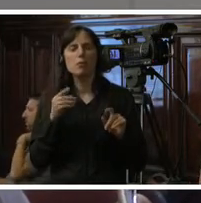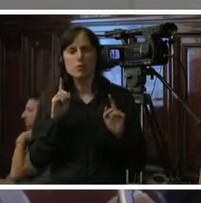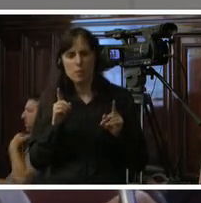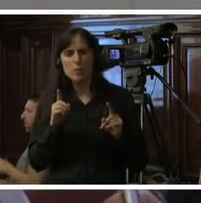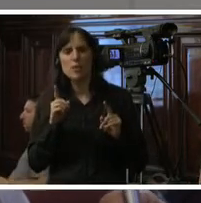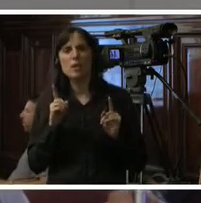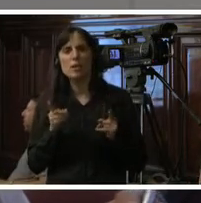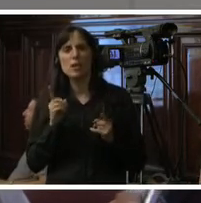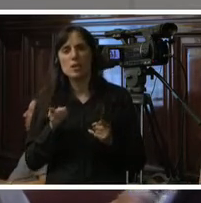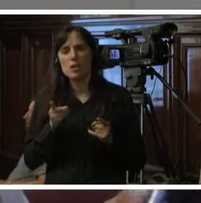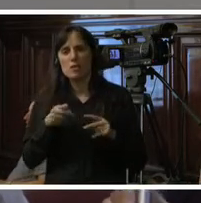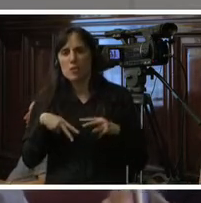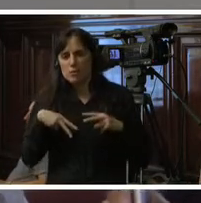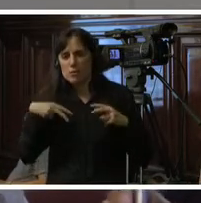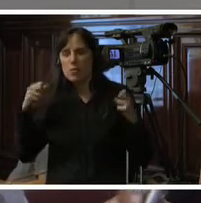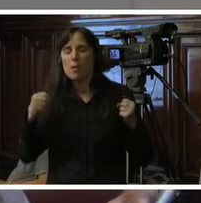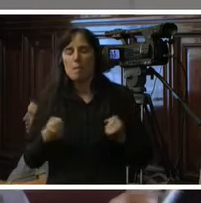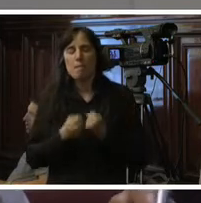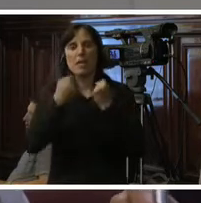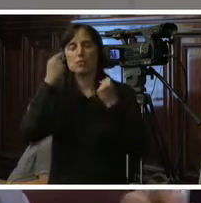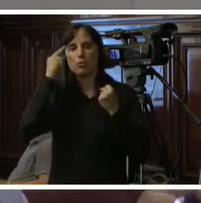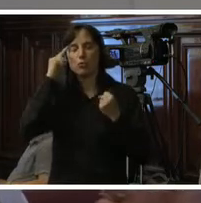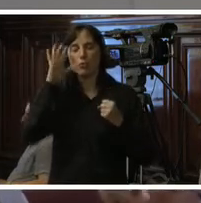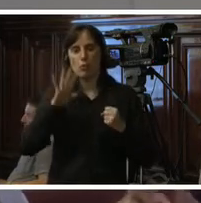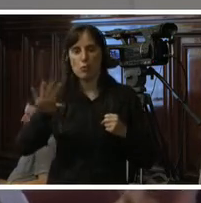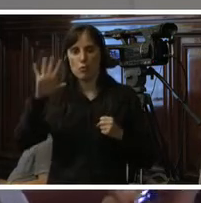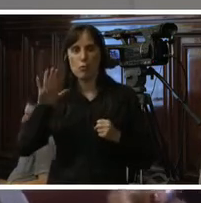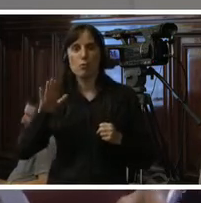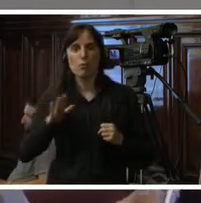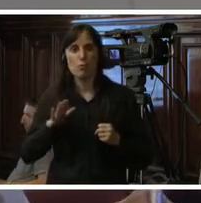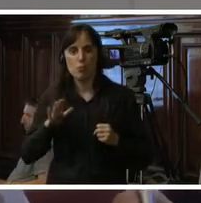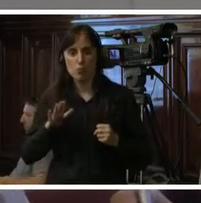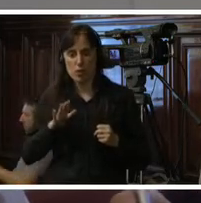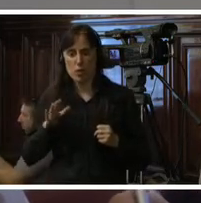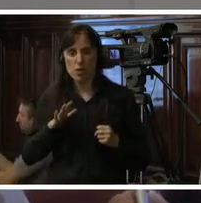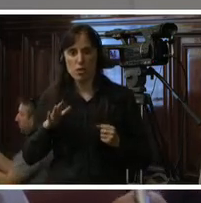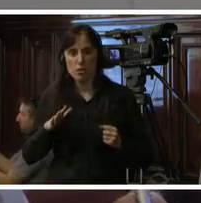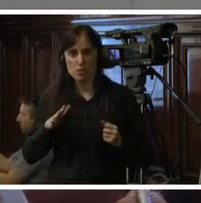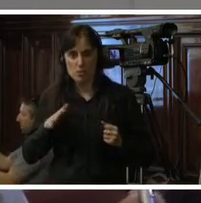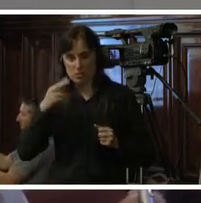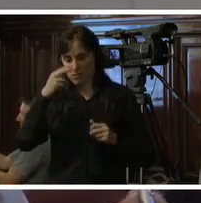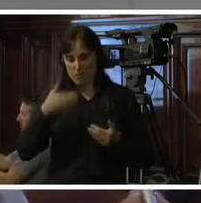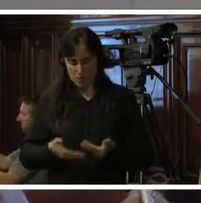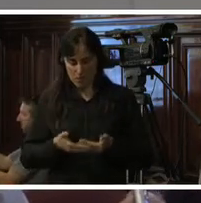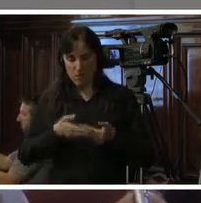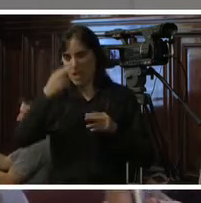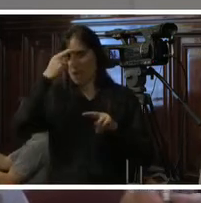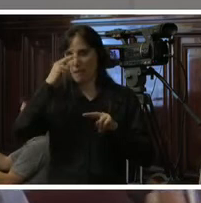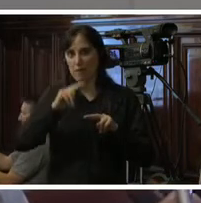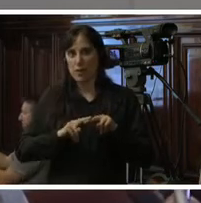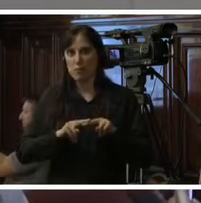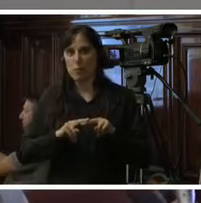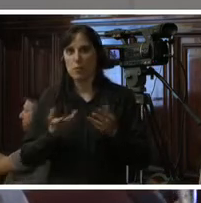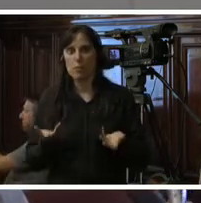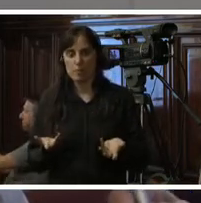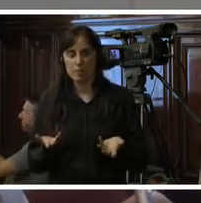psicológico que tiene sobre ellas como mujeres y como madres y también